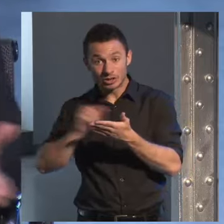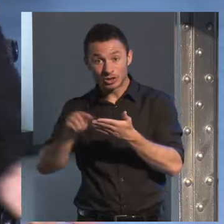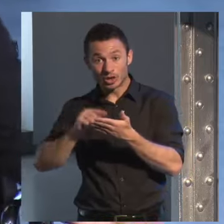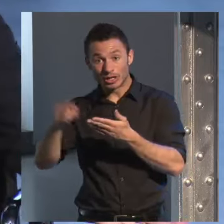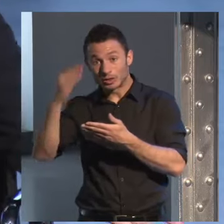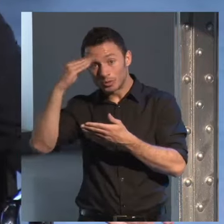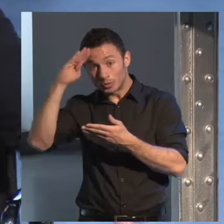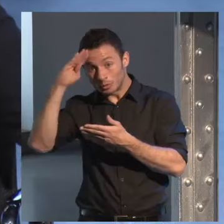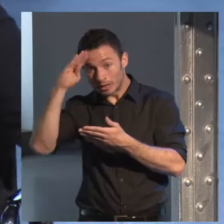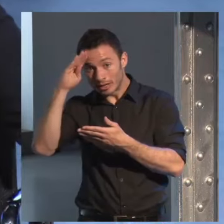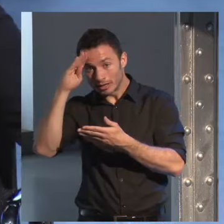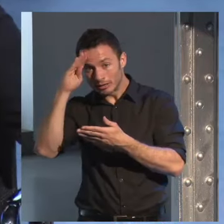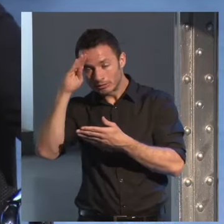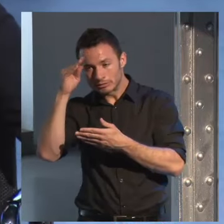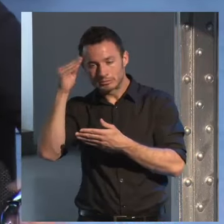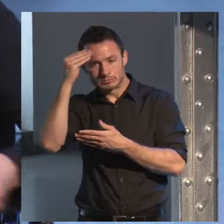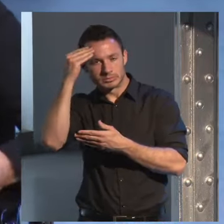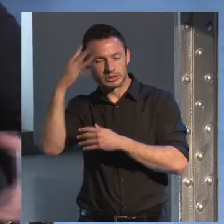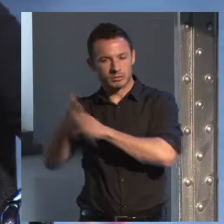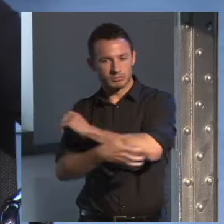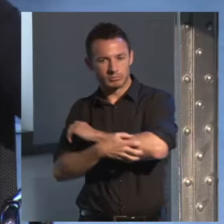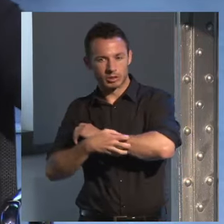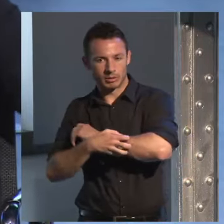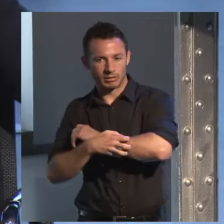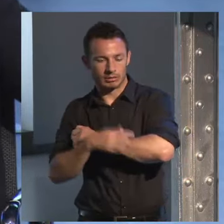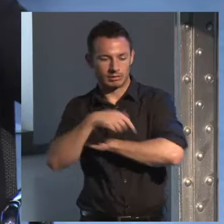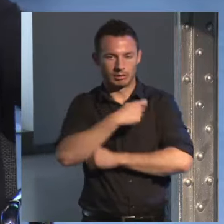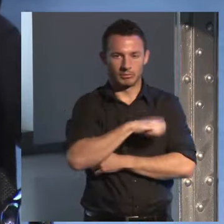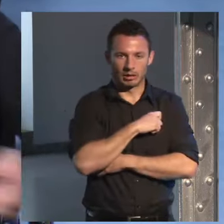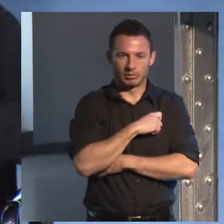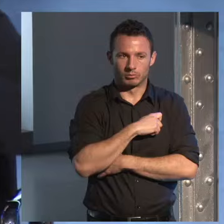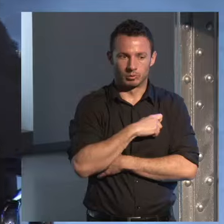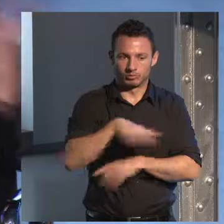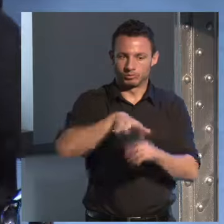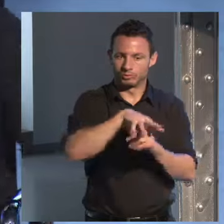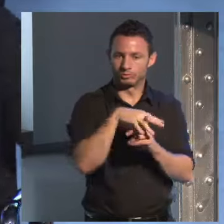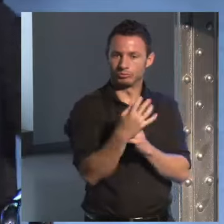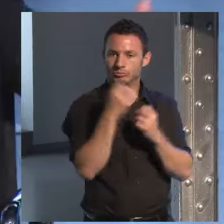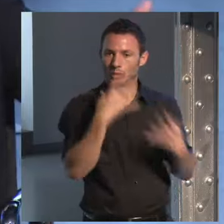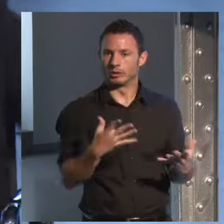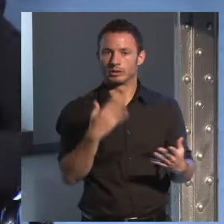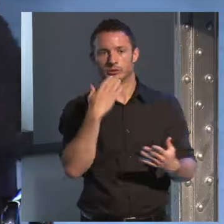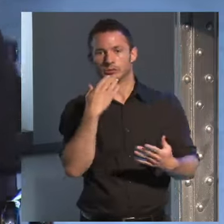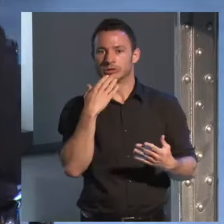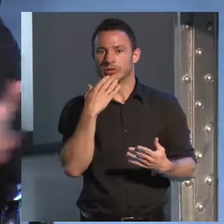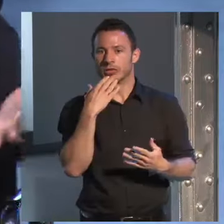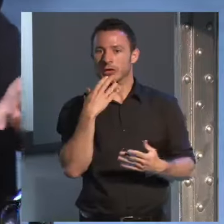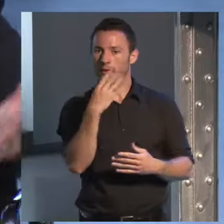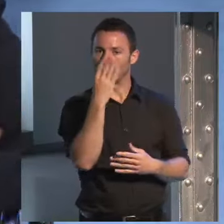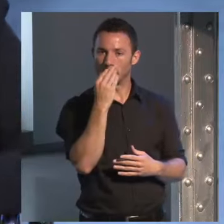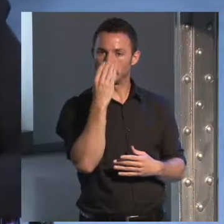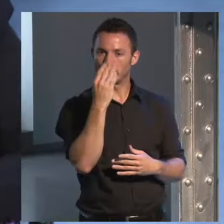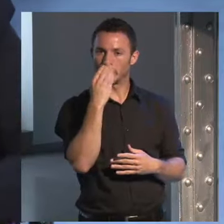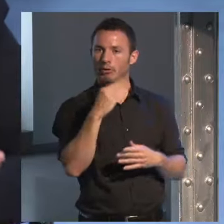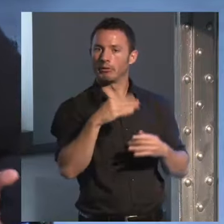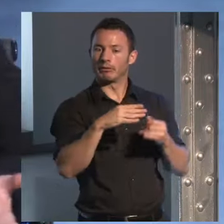pensemos todos que en España esto es cojonudo y que los escritores atamos los perros con longanizas salimos a la